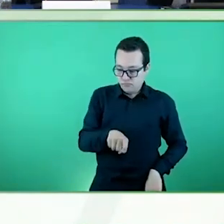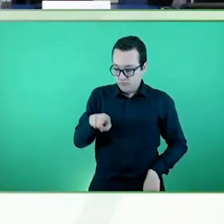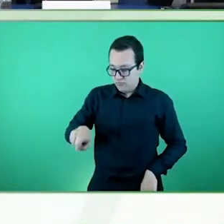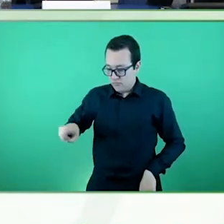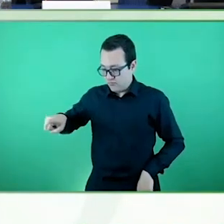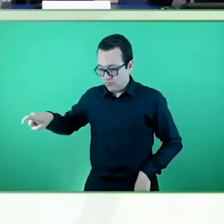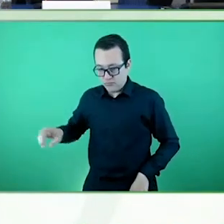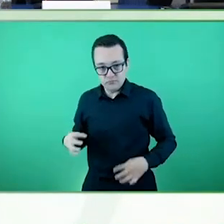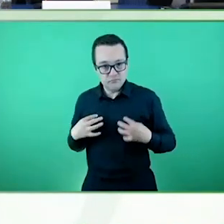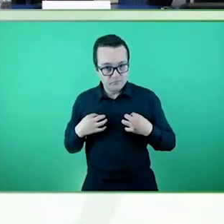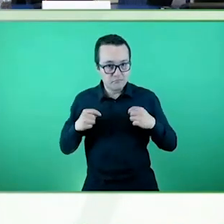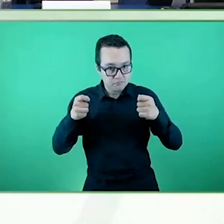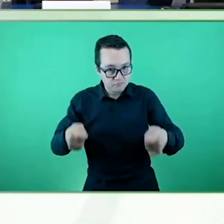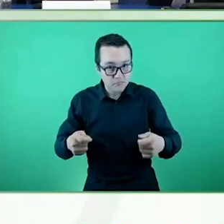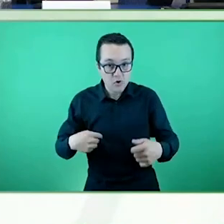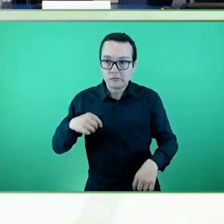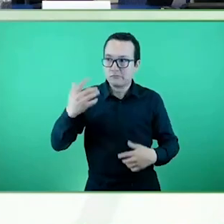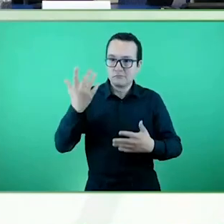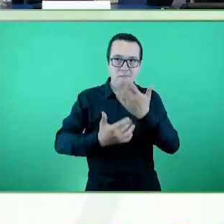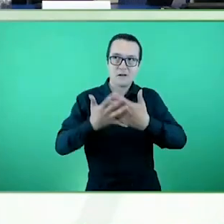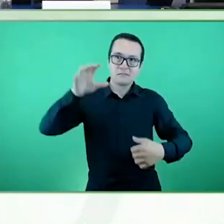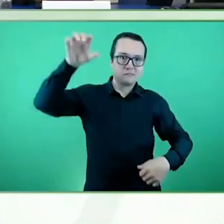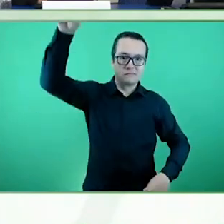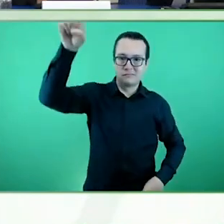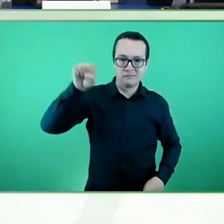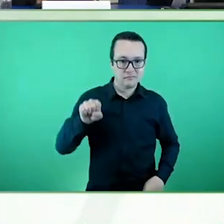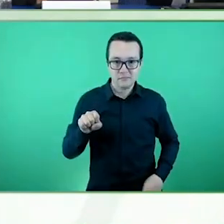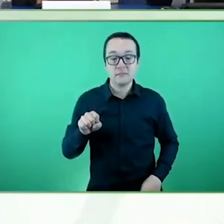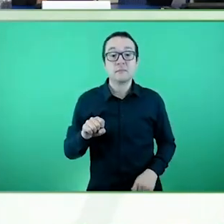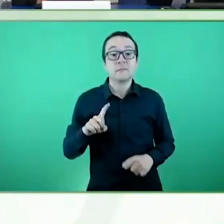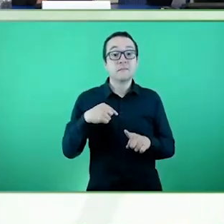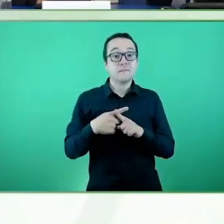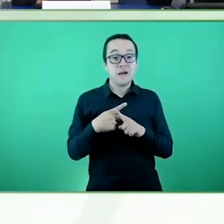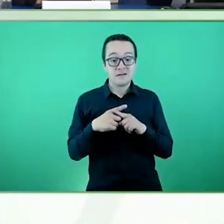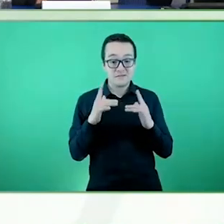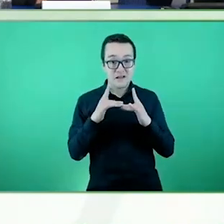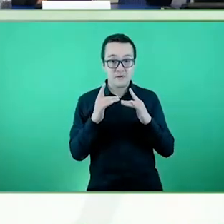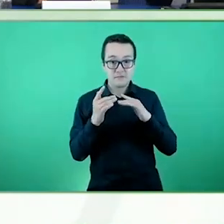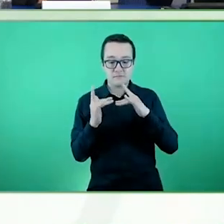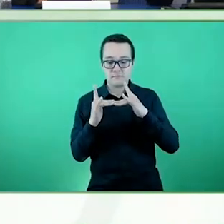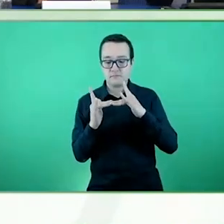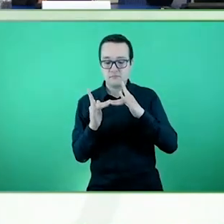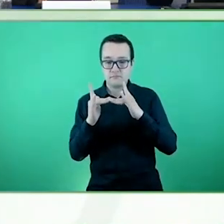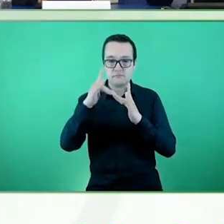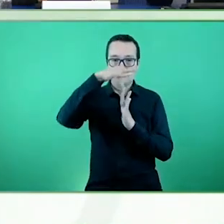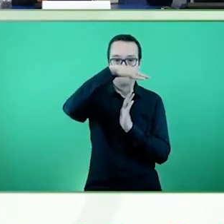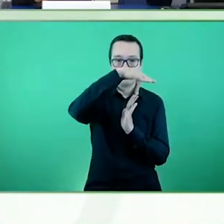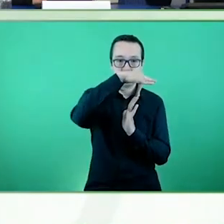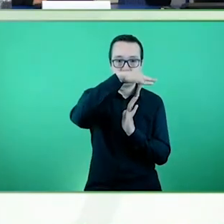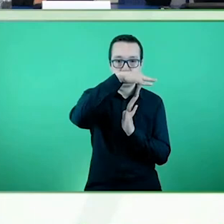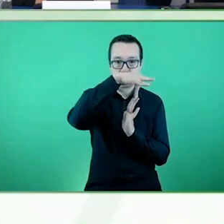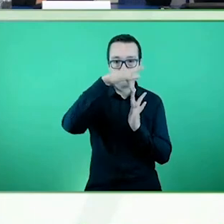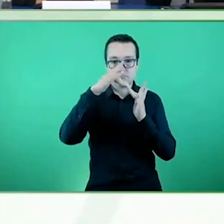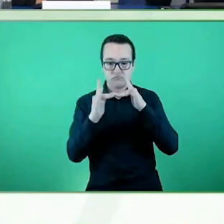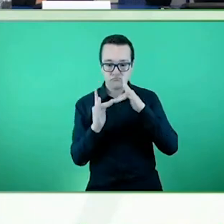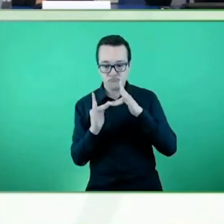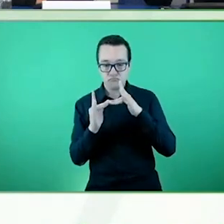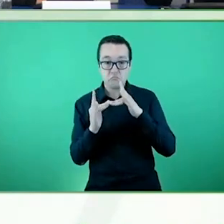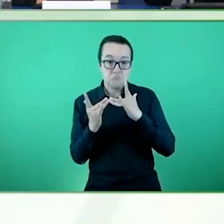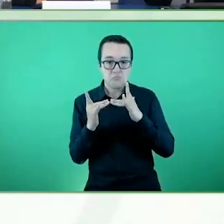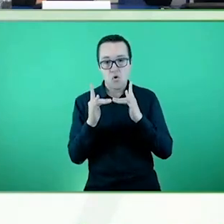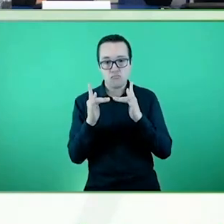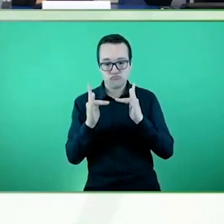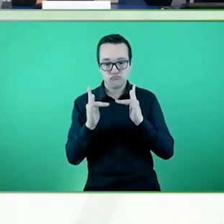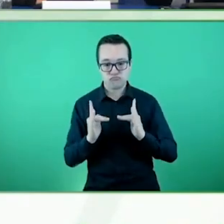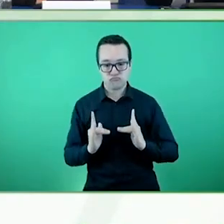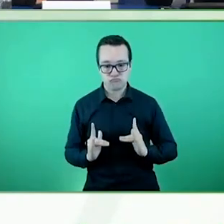En la habitación también las camas son articulables, suben y bajan, nos adaptamos a las necesidades de la persona, si no